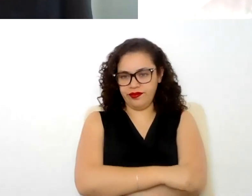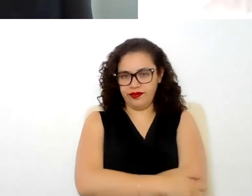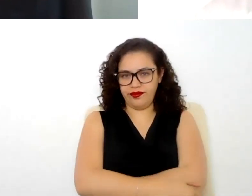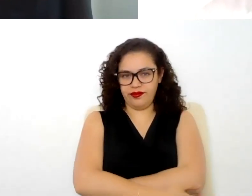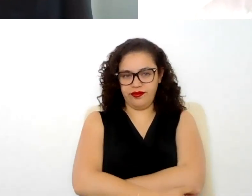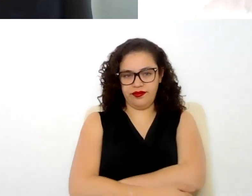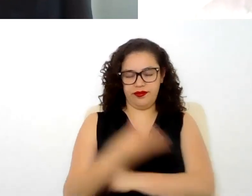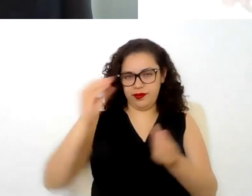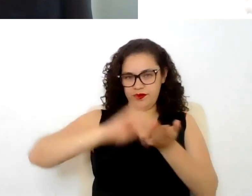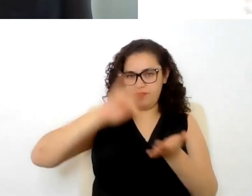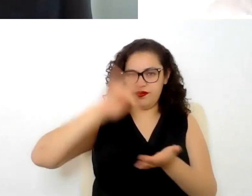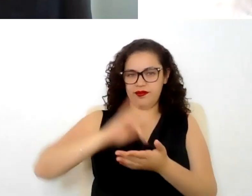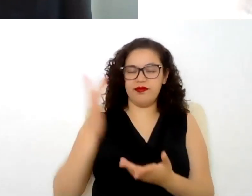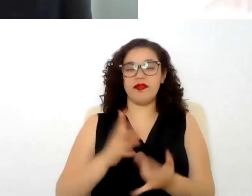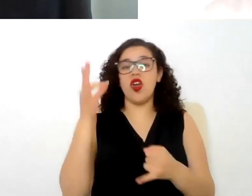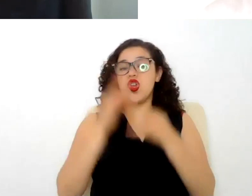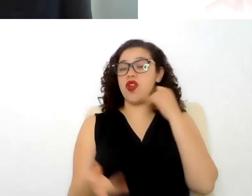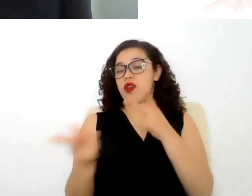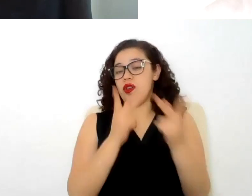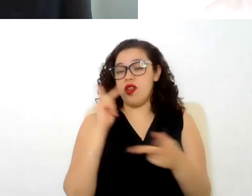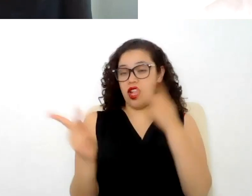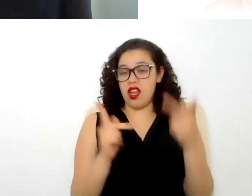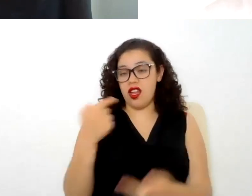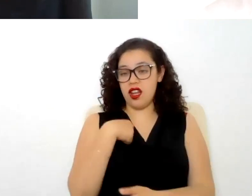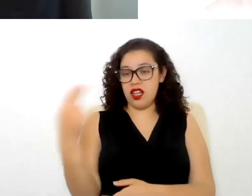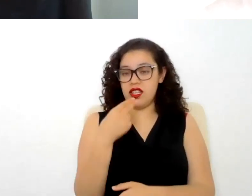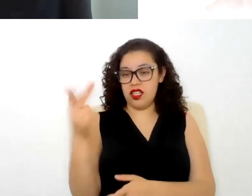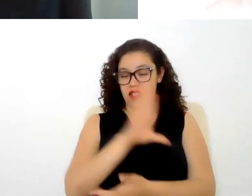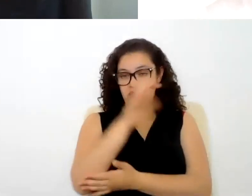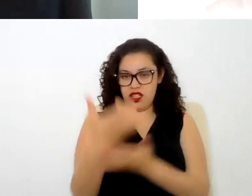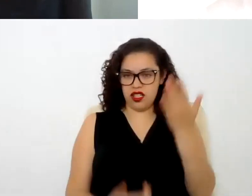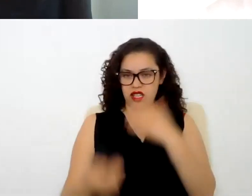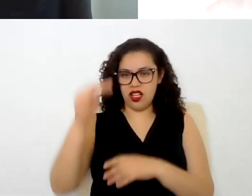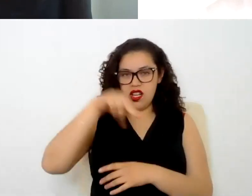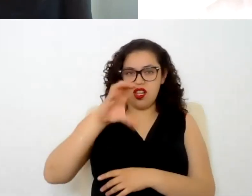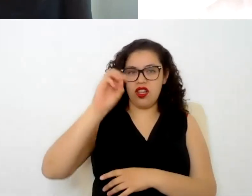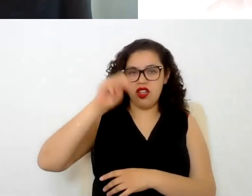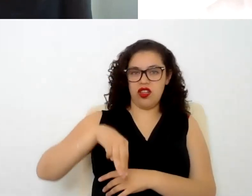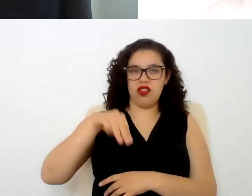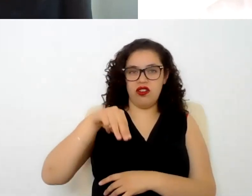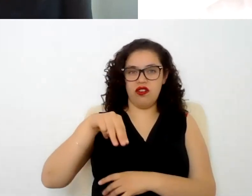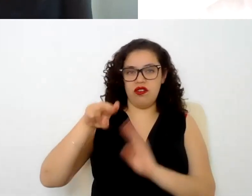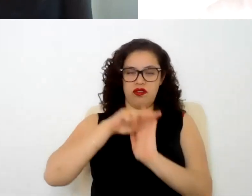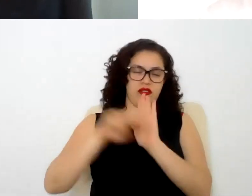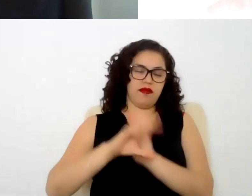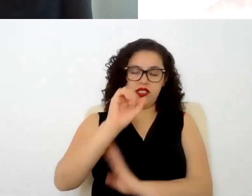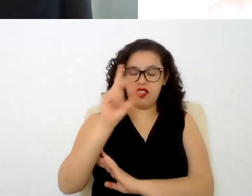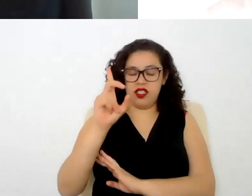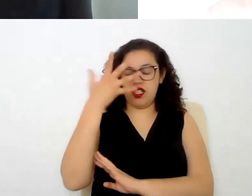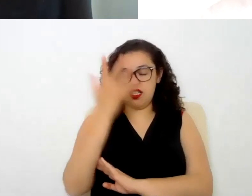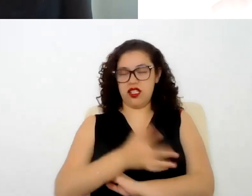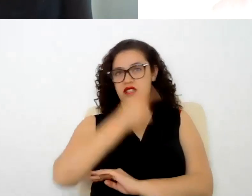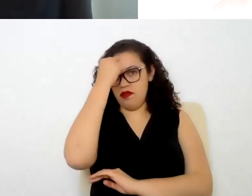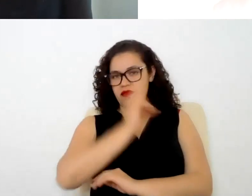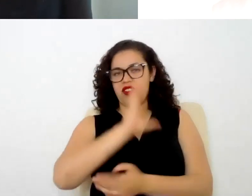Muchas gracias última pregunta ¿es necesario elaborar contrato apegado a la norma 035 como adendum al contrato